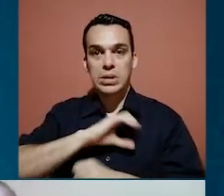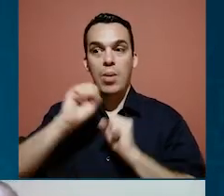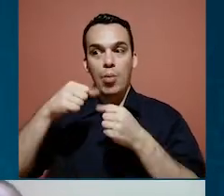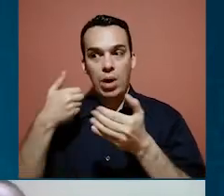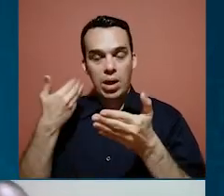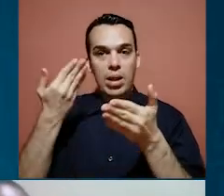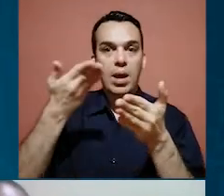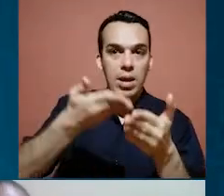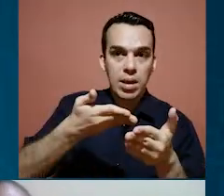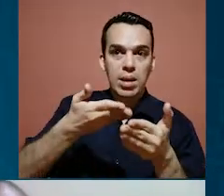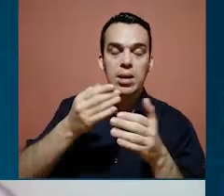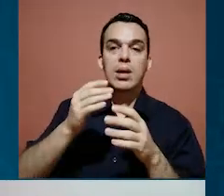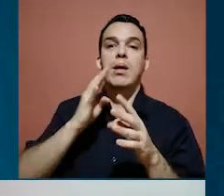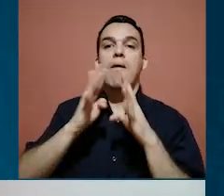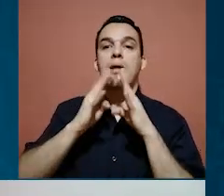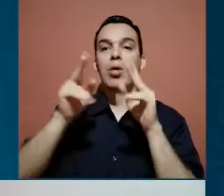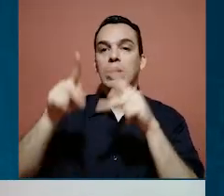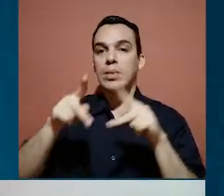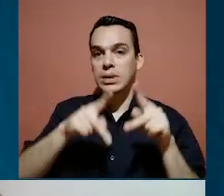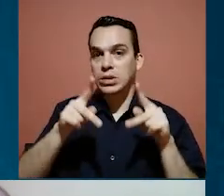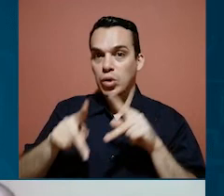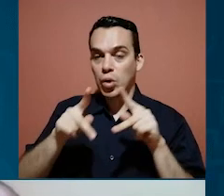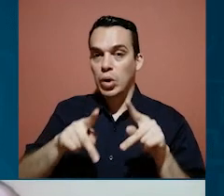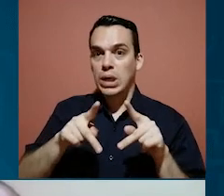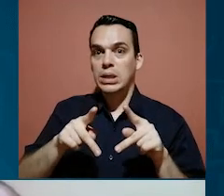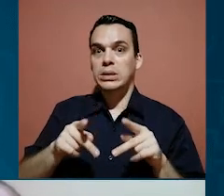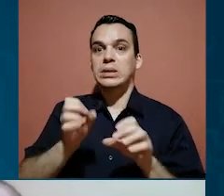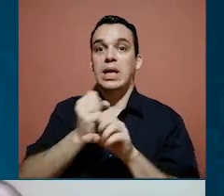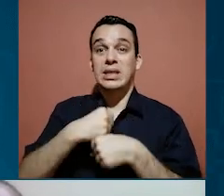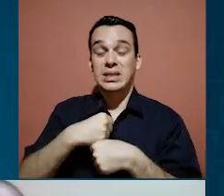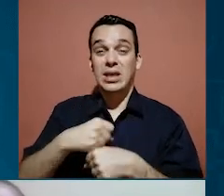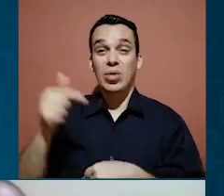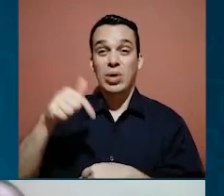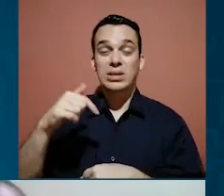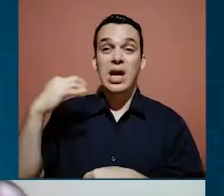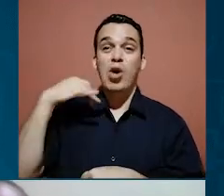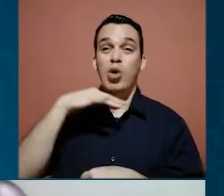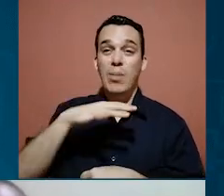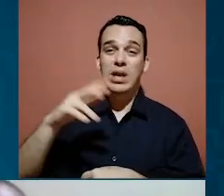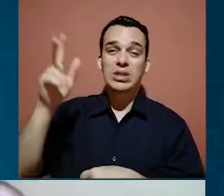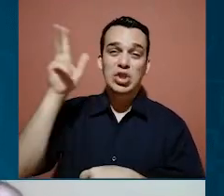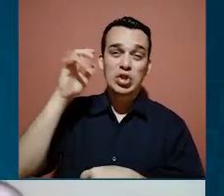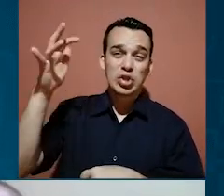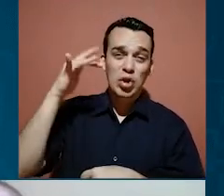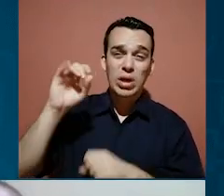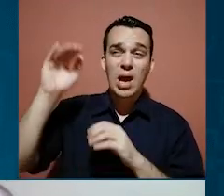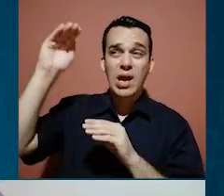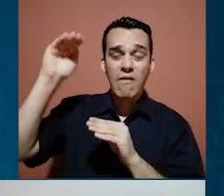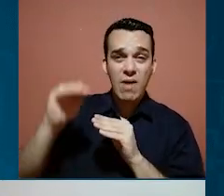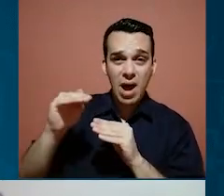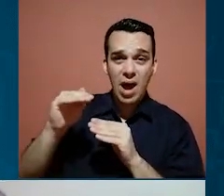municipal se puede acercar y decirle a las personas que están haciendo, o que están realizando esta contaminación sónica, que